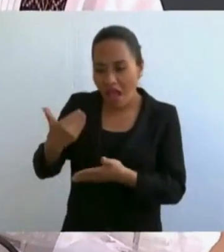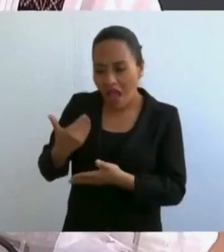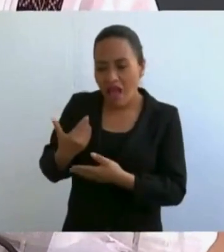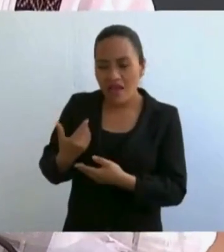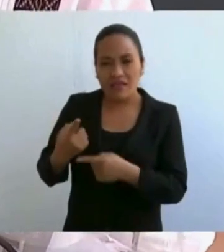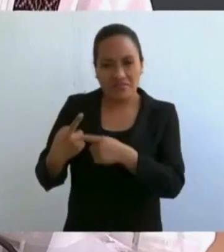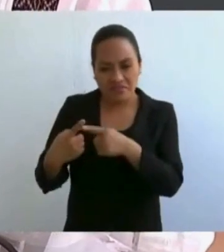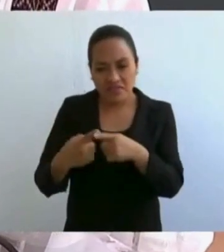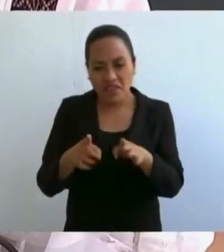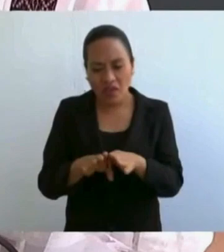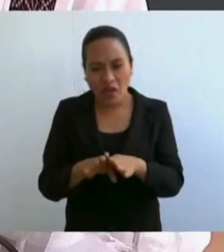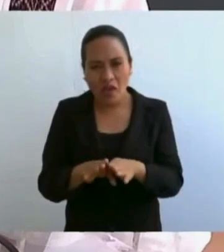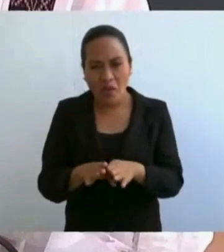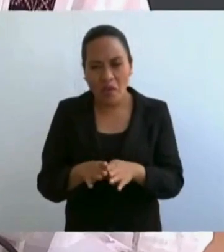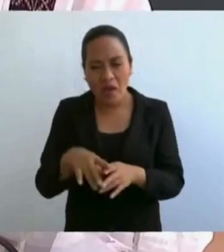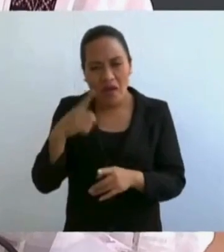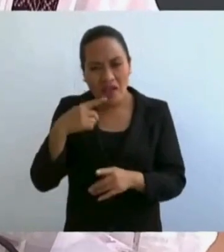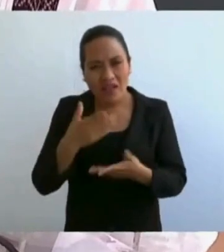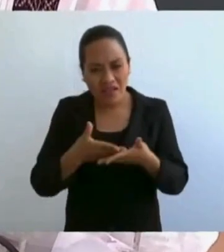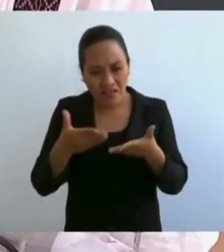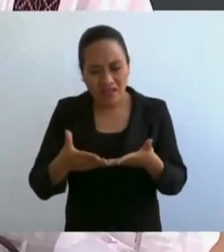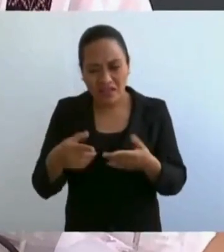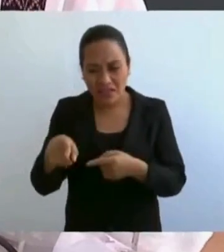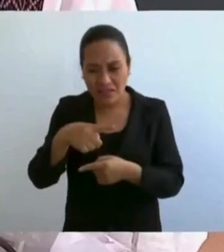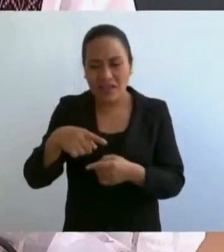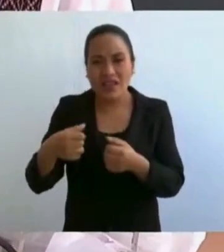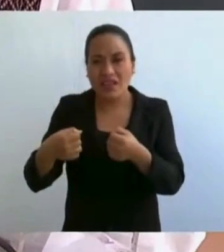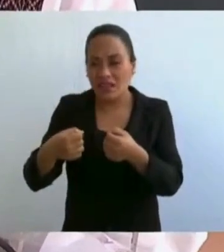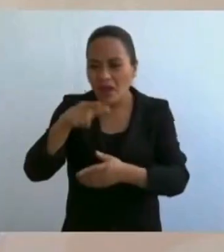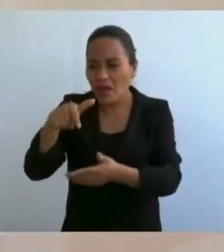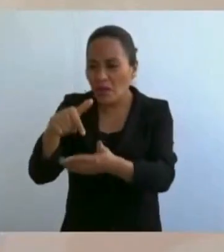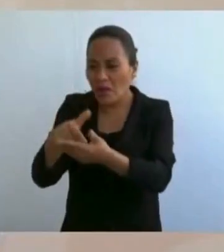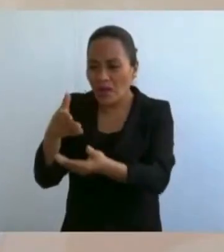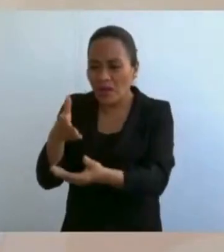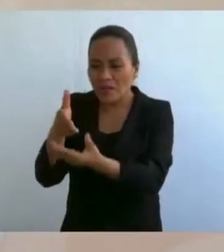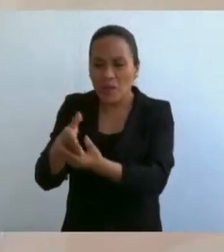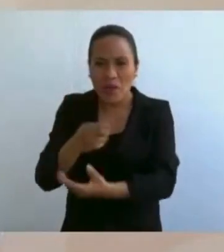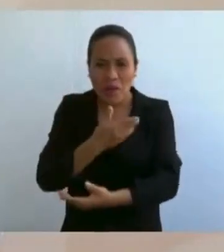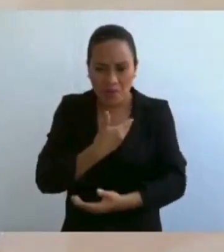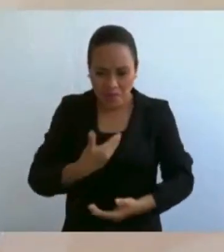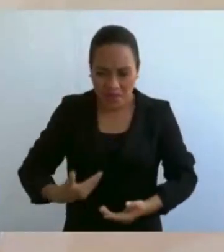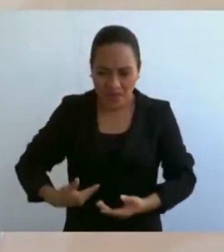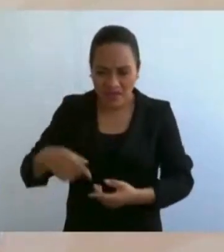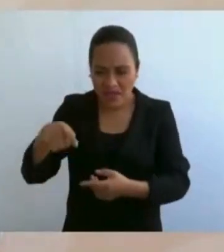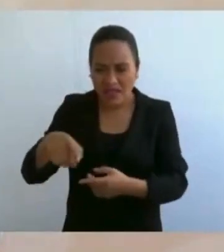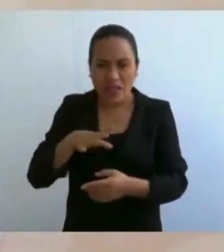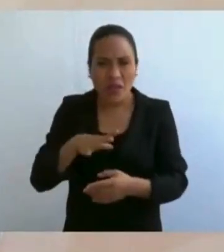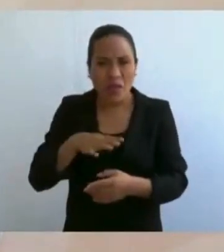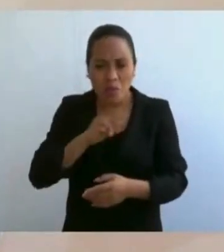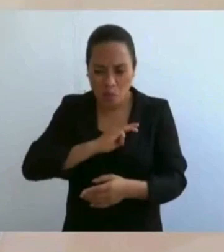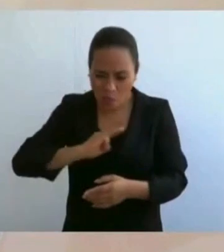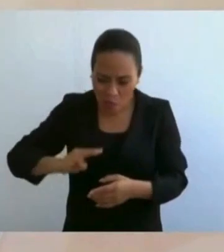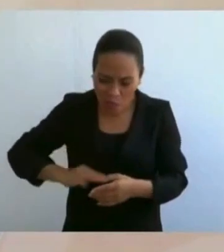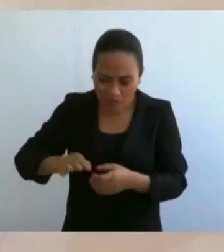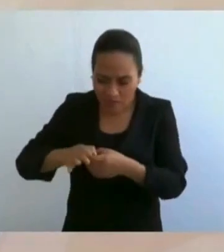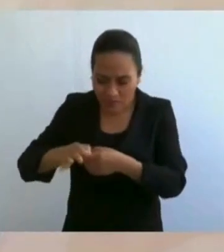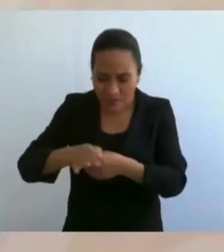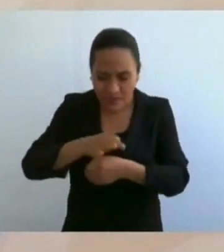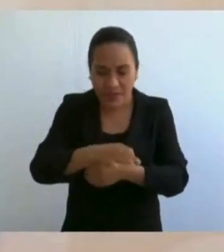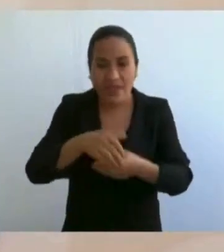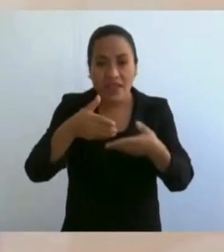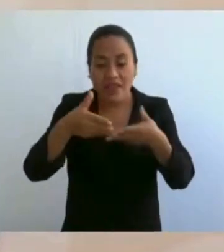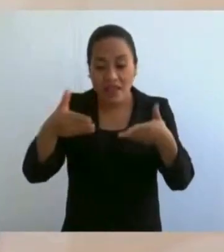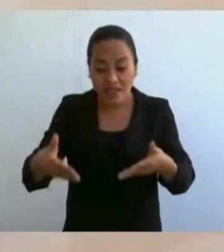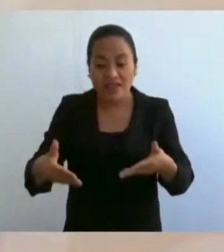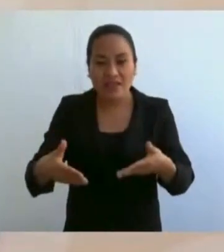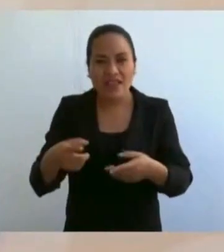empezando a replicar este programa en el vecino estado de Guerrero. Desde su origen, este programa se concibió a